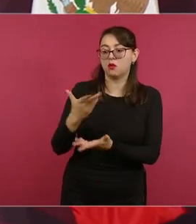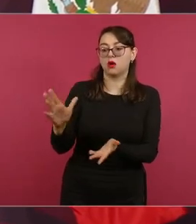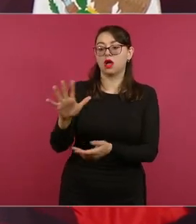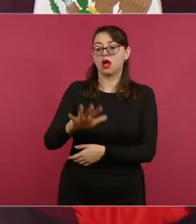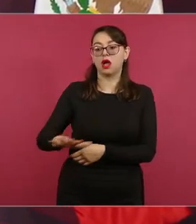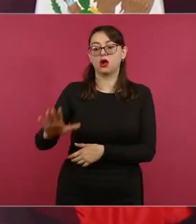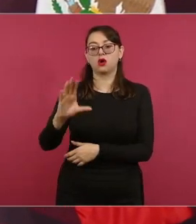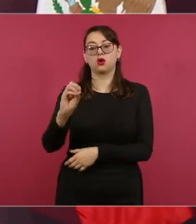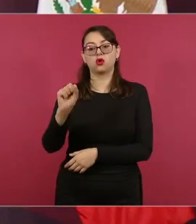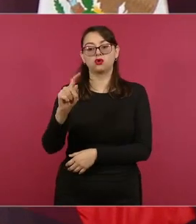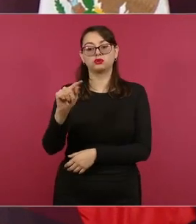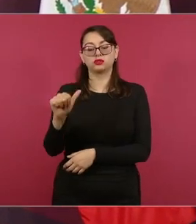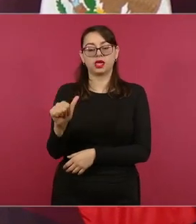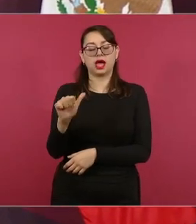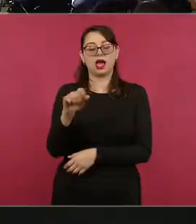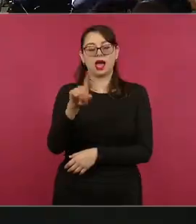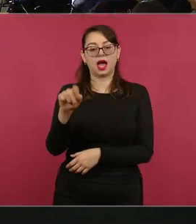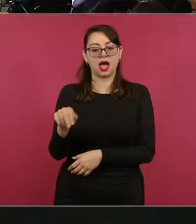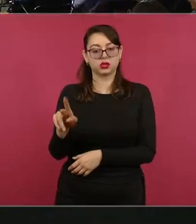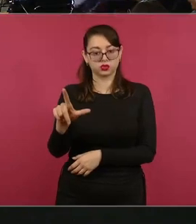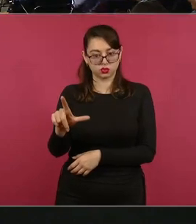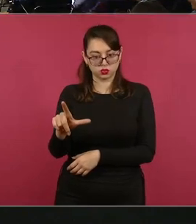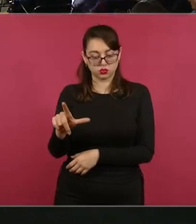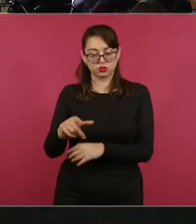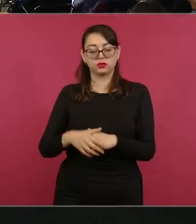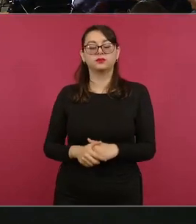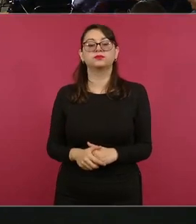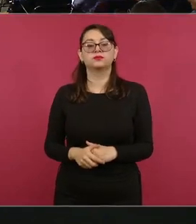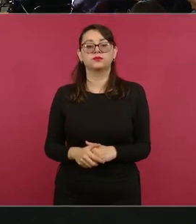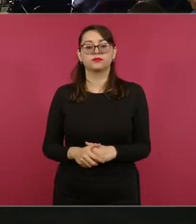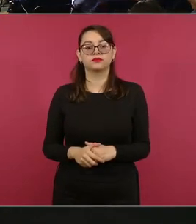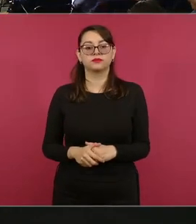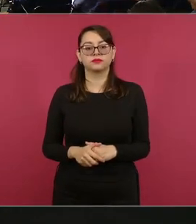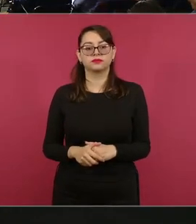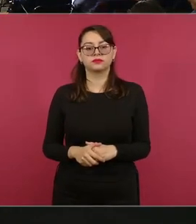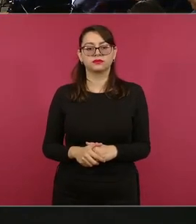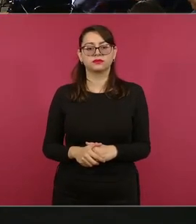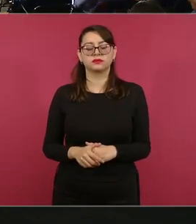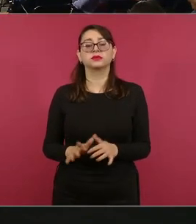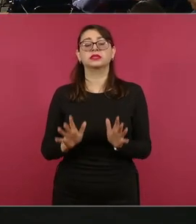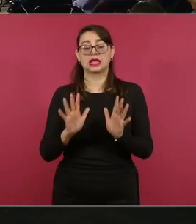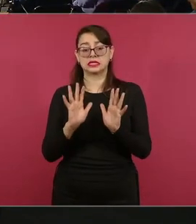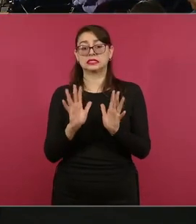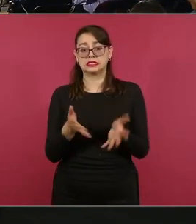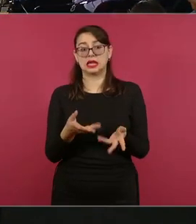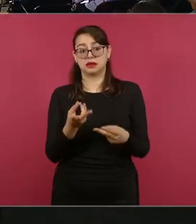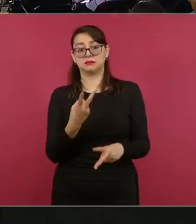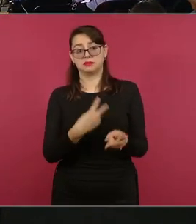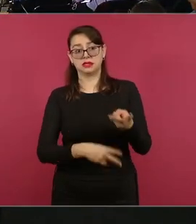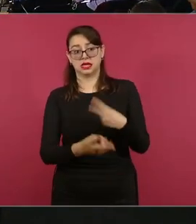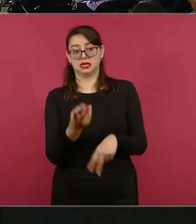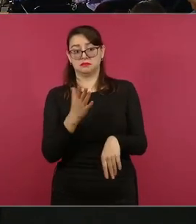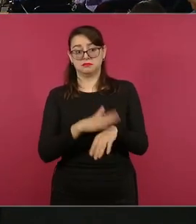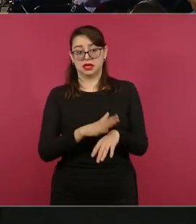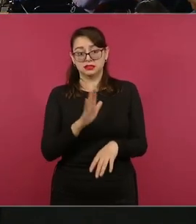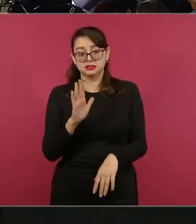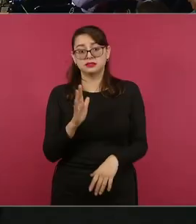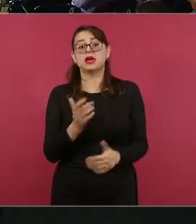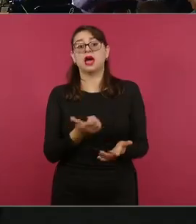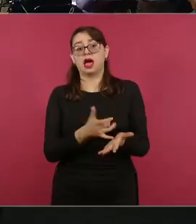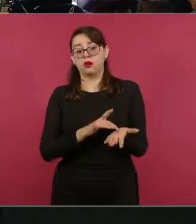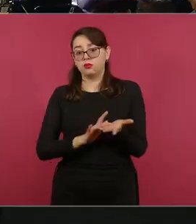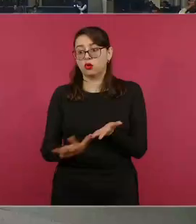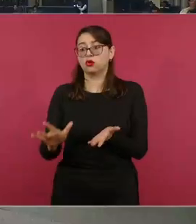Y con lo que se refiere a efectos en tránsito, ya le comenté lo que vienen en camino, señor. Y esto es lo que tenemos